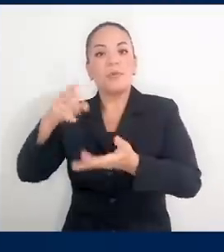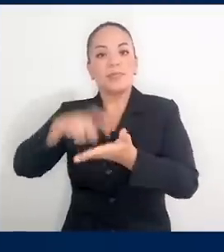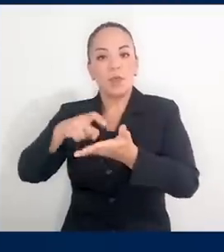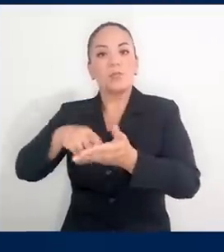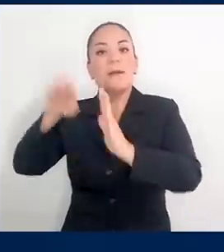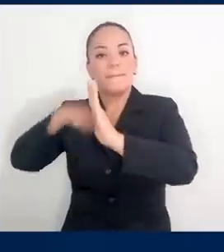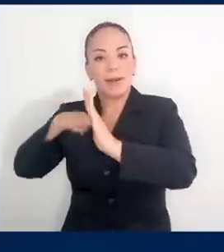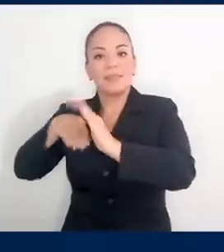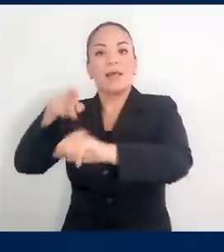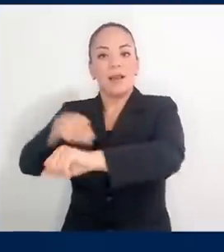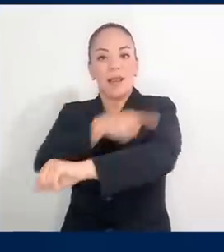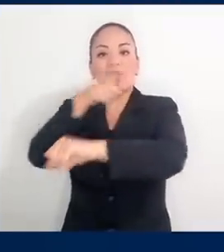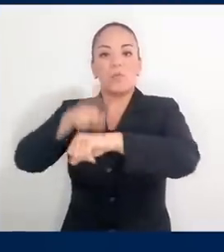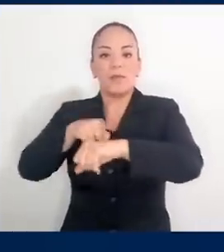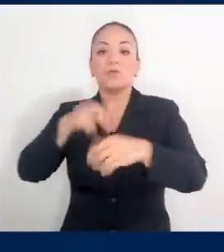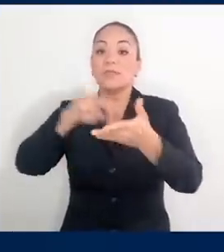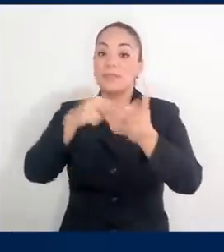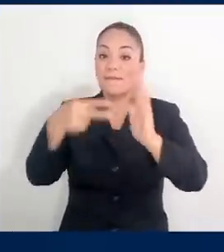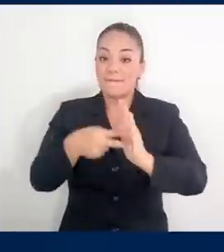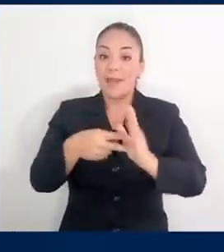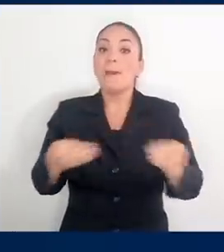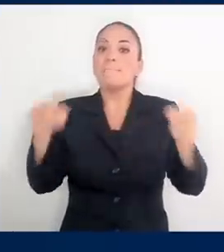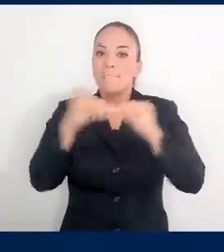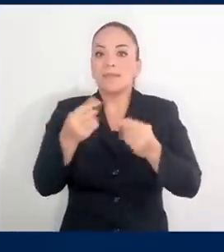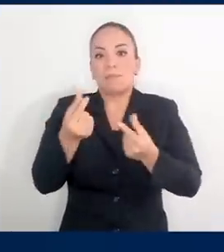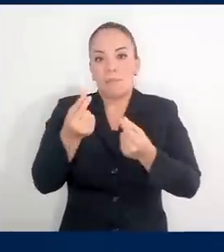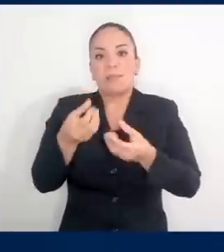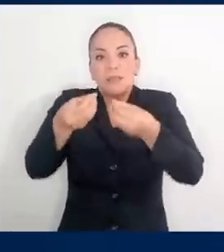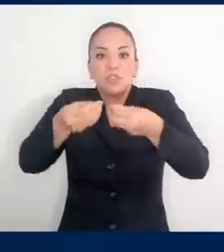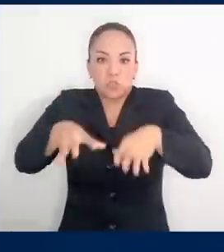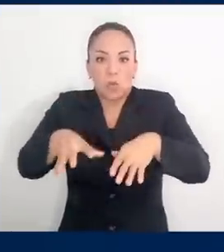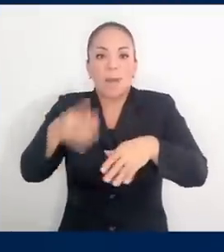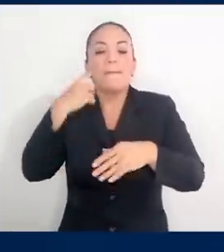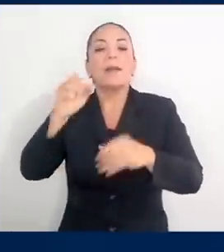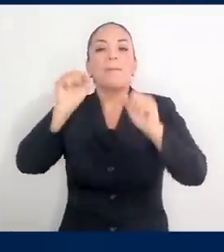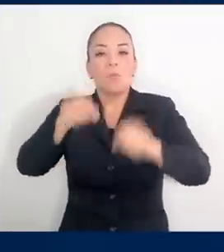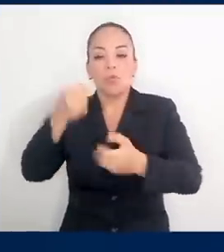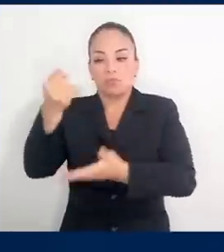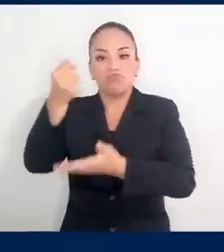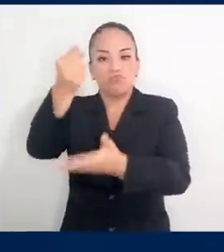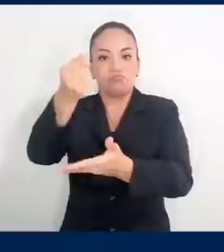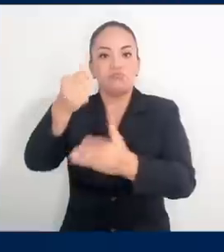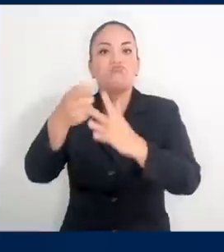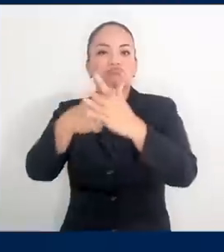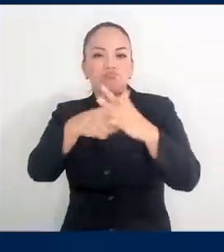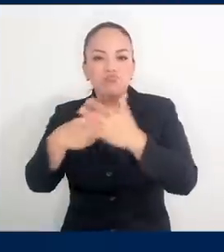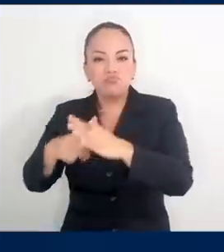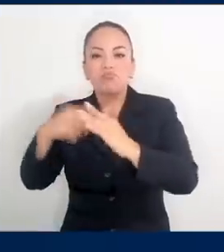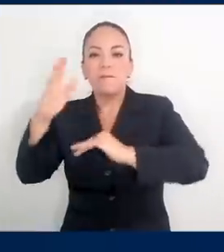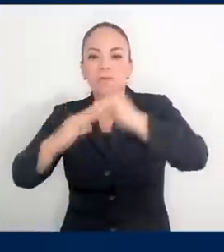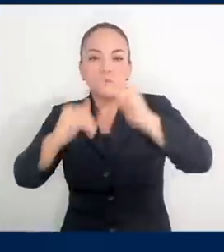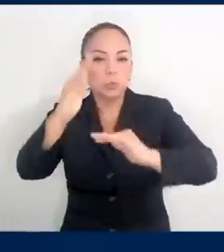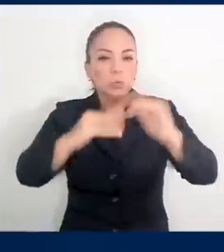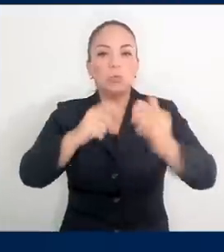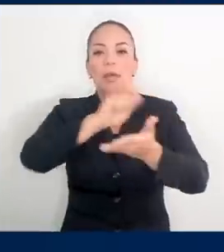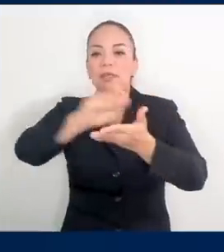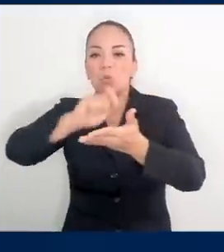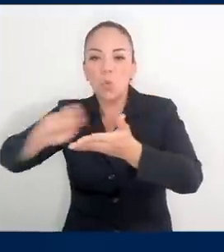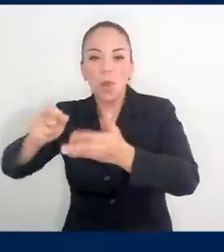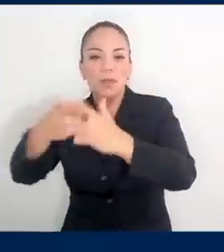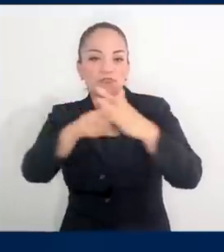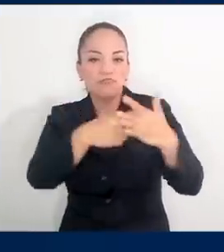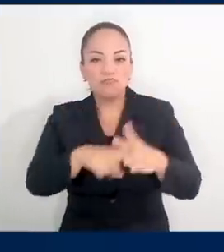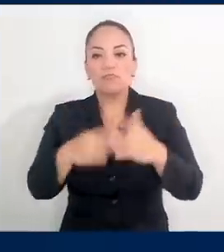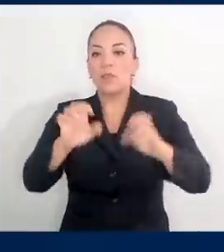plazo y esto significa que va a tener más recursos para poder invertir en infraestructura, en escuelas, en educación,